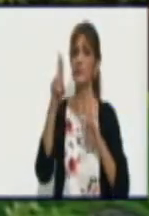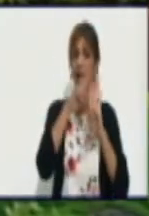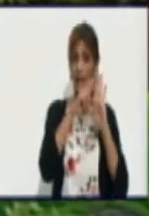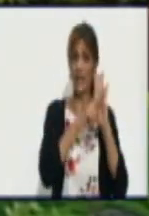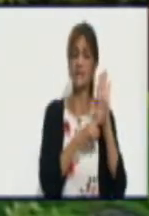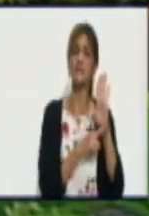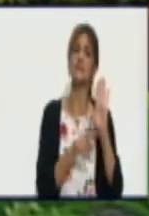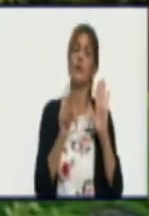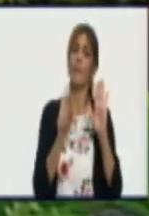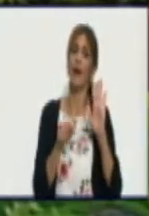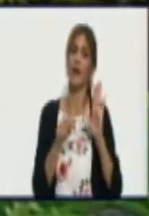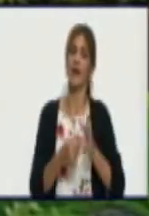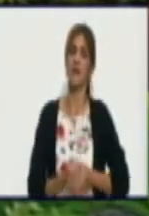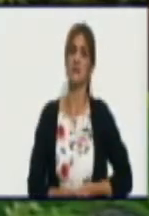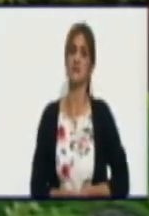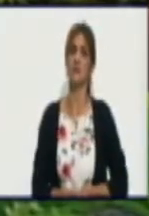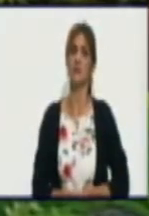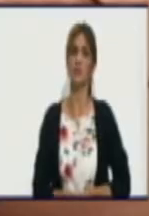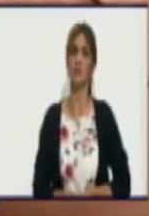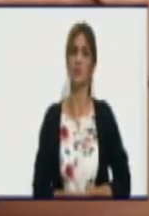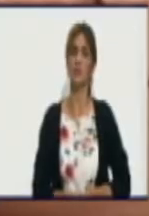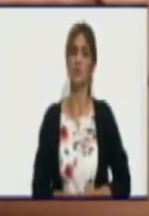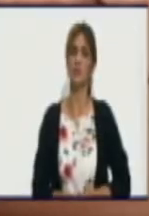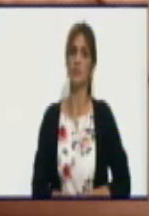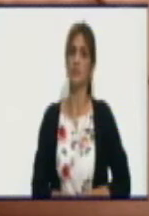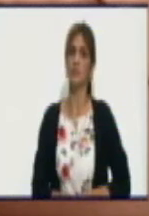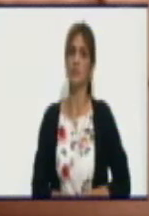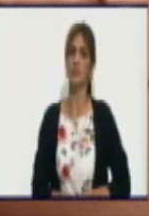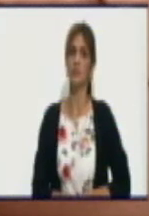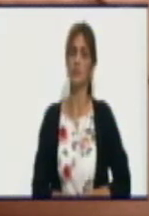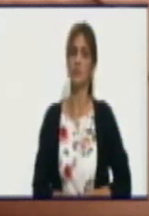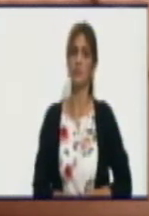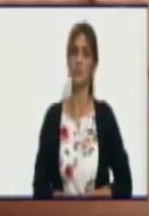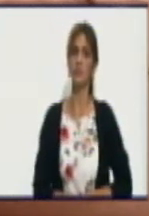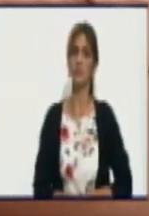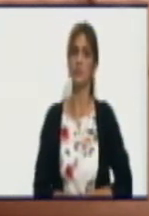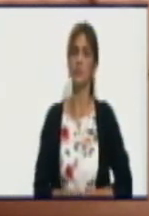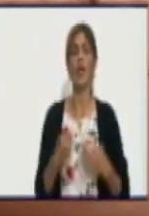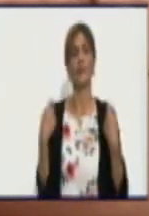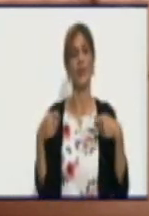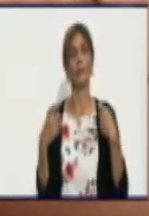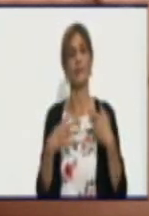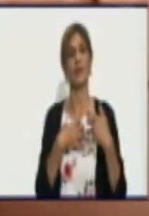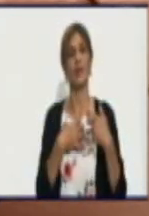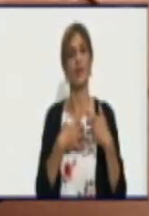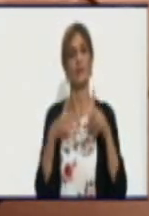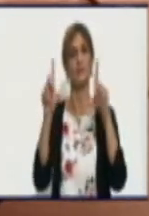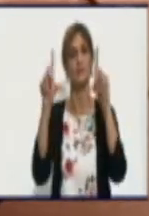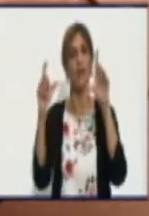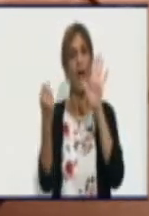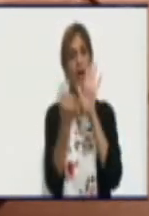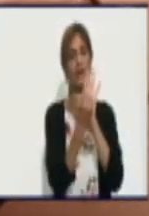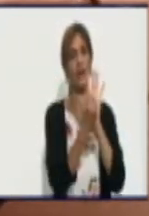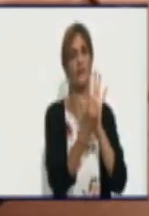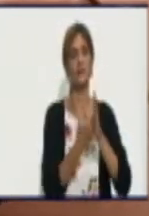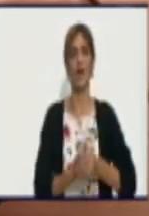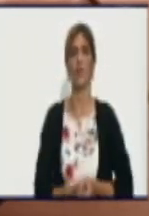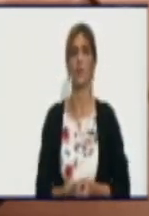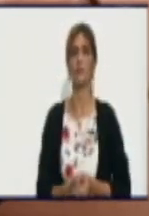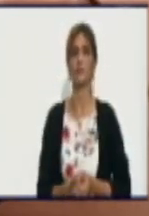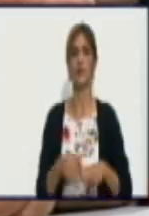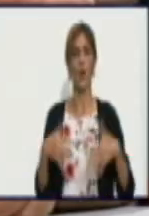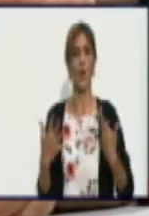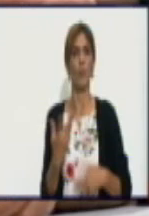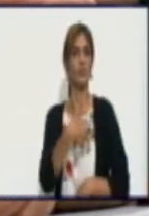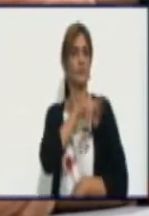autorice el sacrificio del ganado mayor? Bueno, estar debidamente acreditado y actualizado como tenente de tierra, como tenente